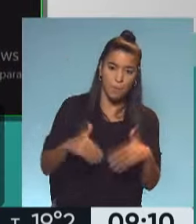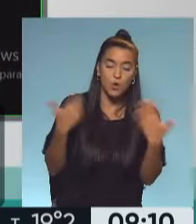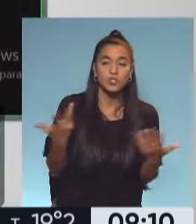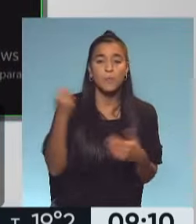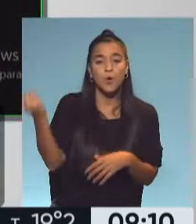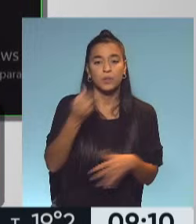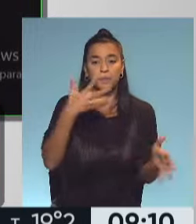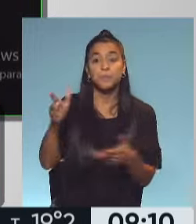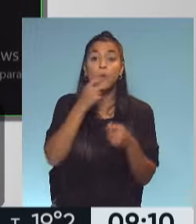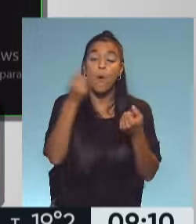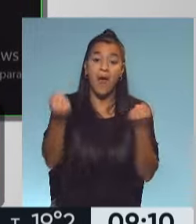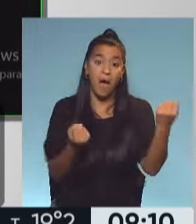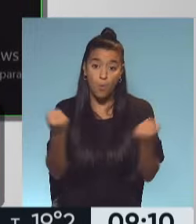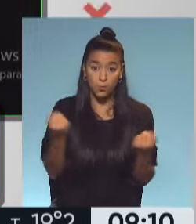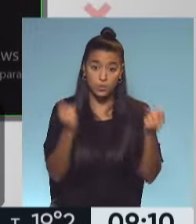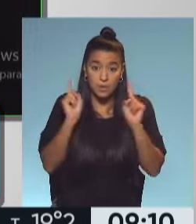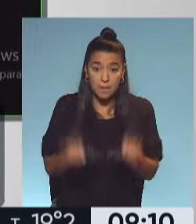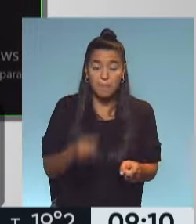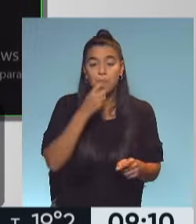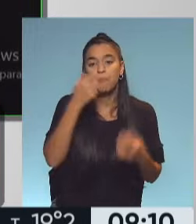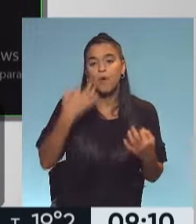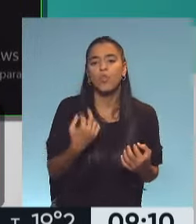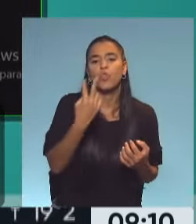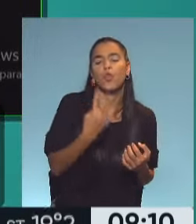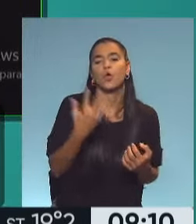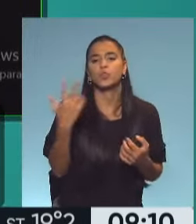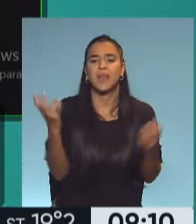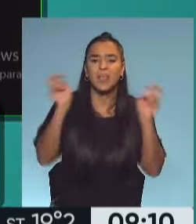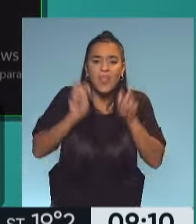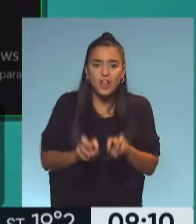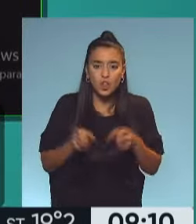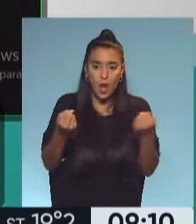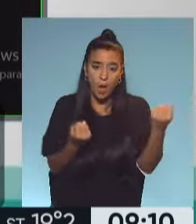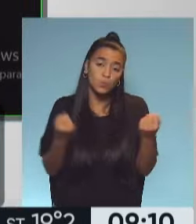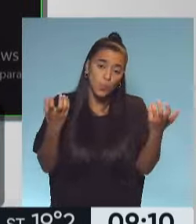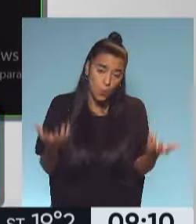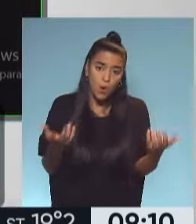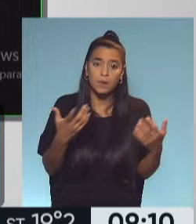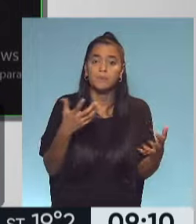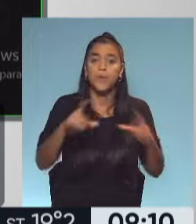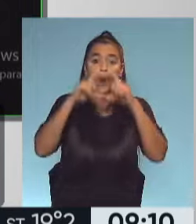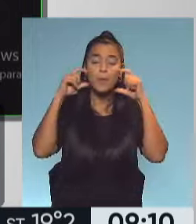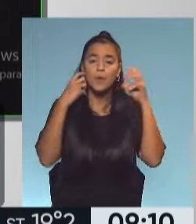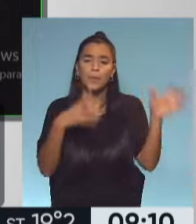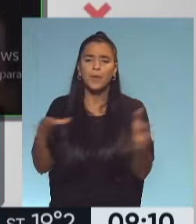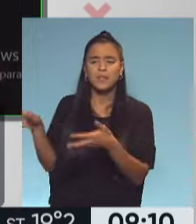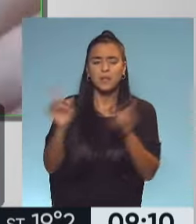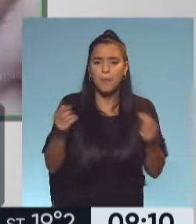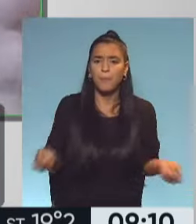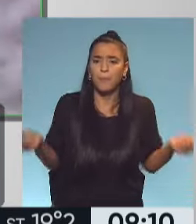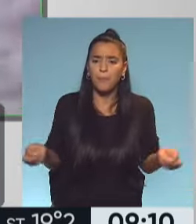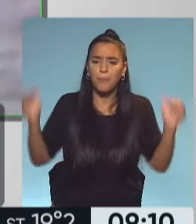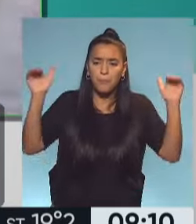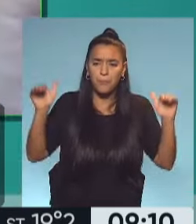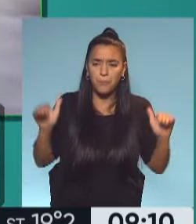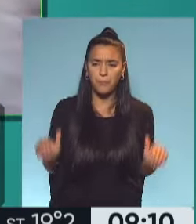ventilar. Si voy en el auto y por ahí nos toca ir dos, tres en el auto, bueno, usemos el abrigo y ventilemos también. Abramos